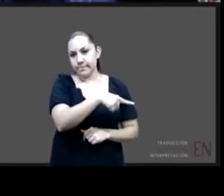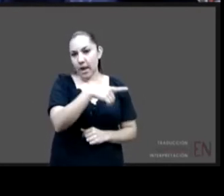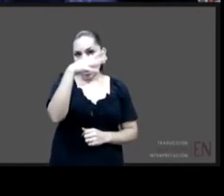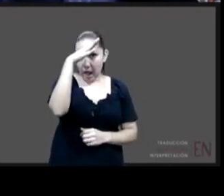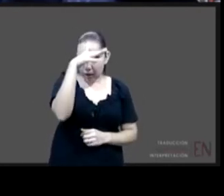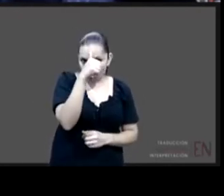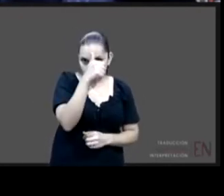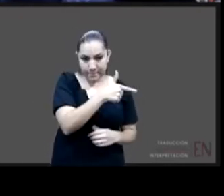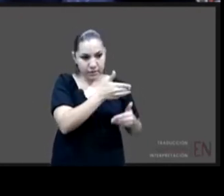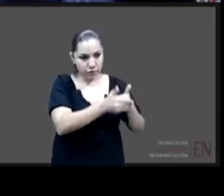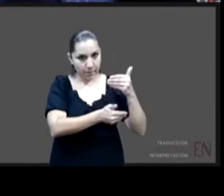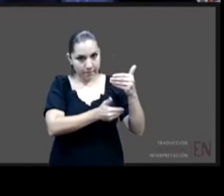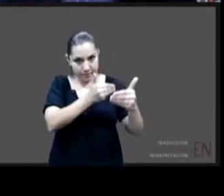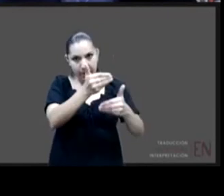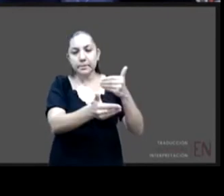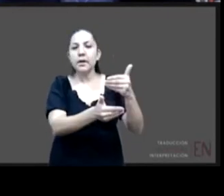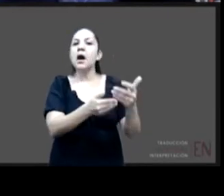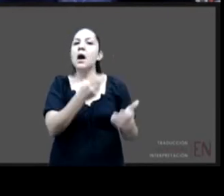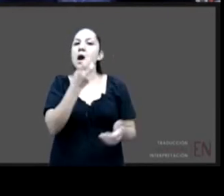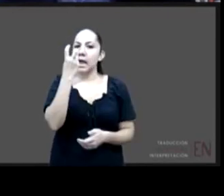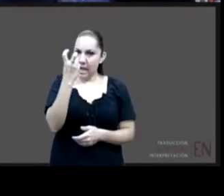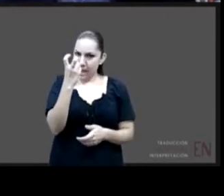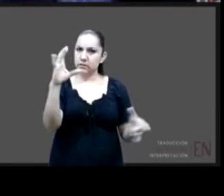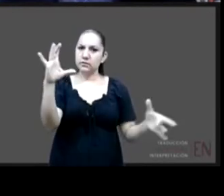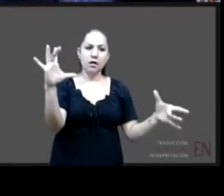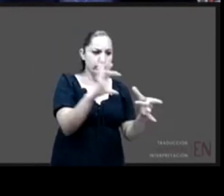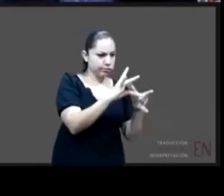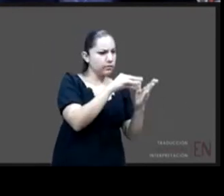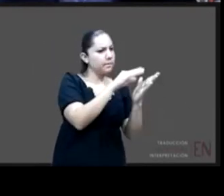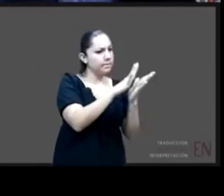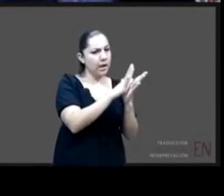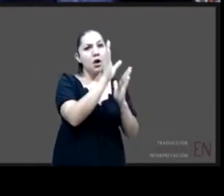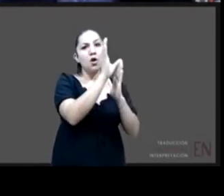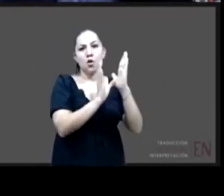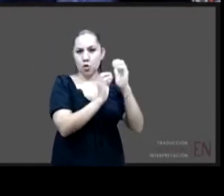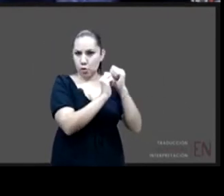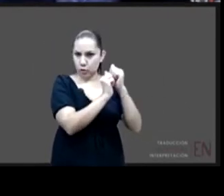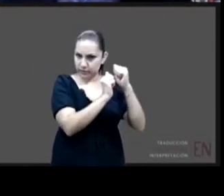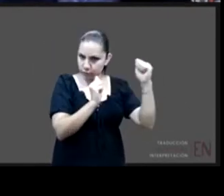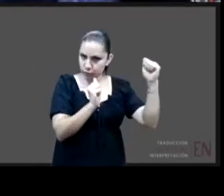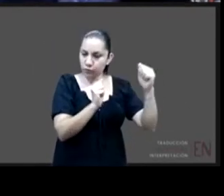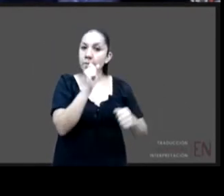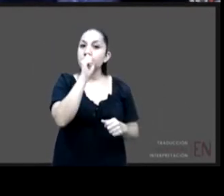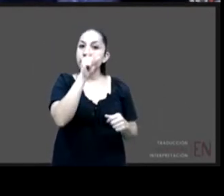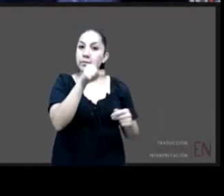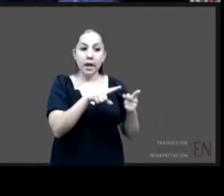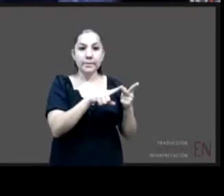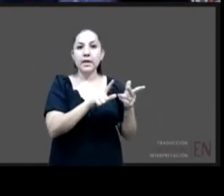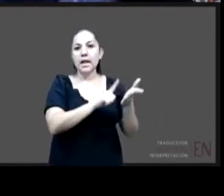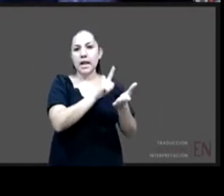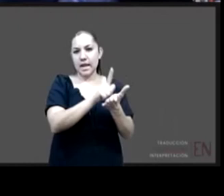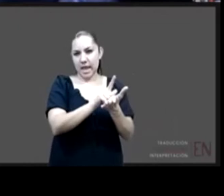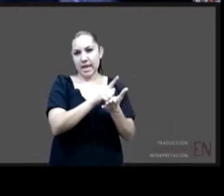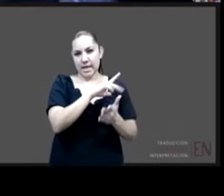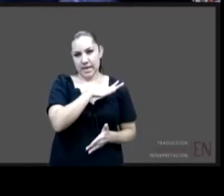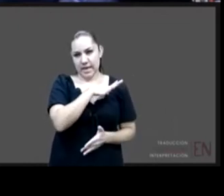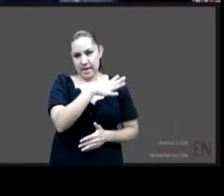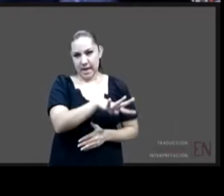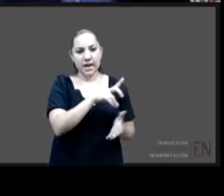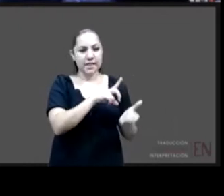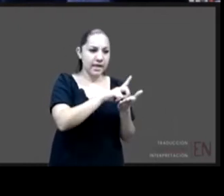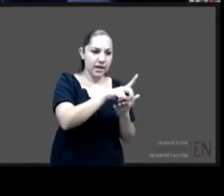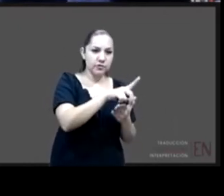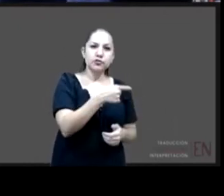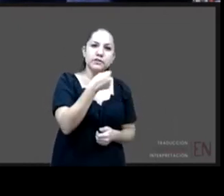nuestra constitución la ley general de protección de derechos de niños niñas y adolescentes y